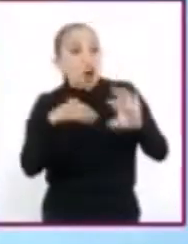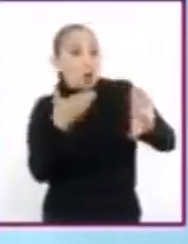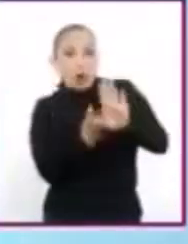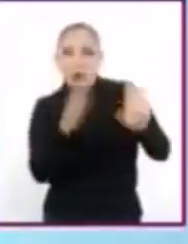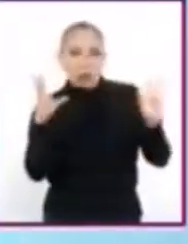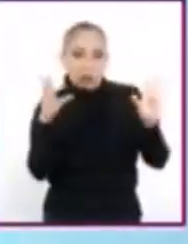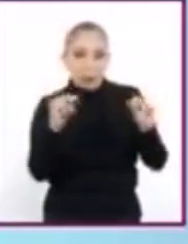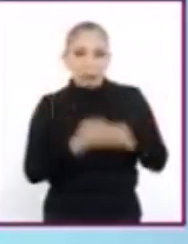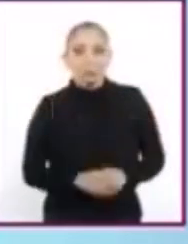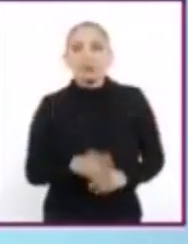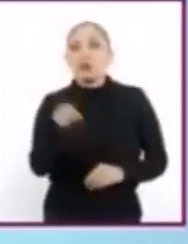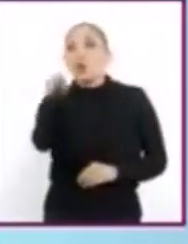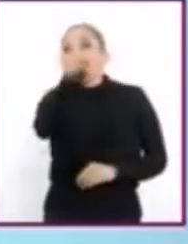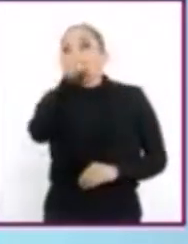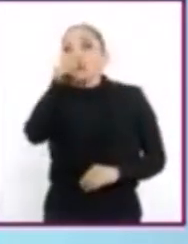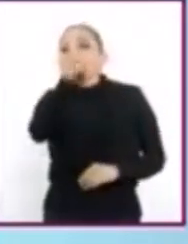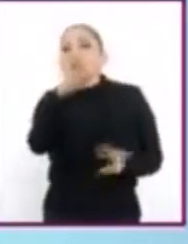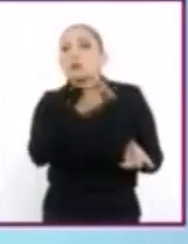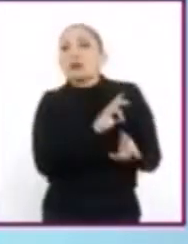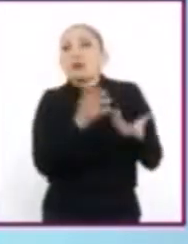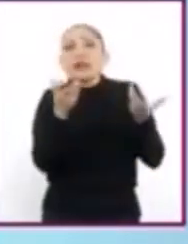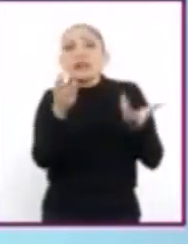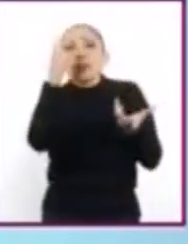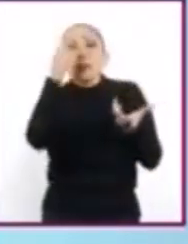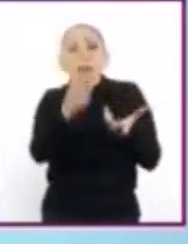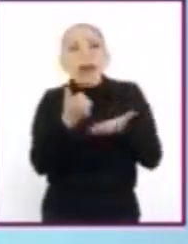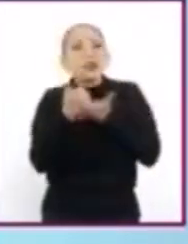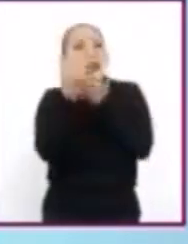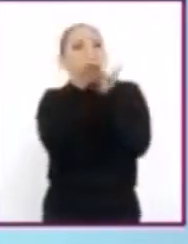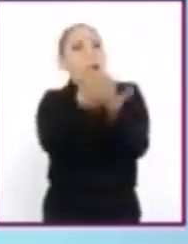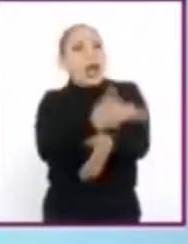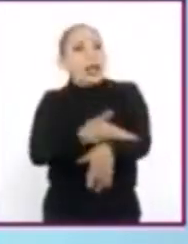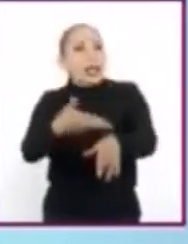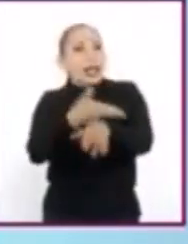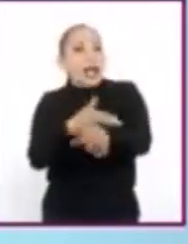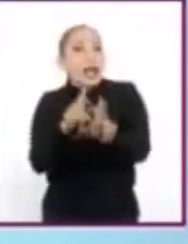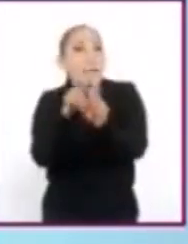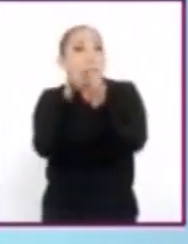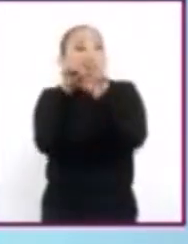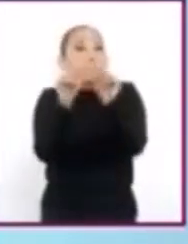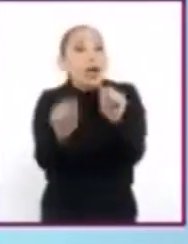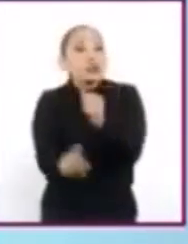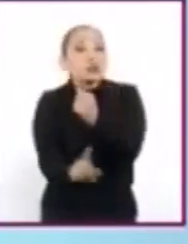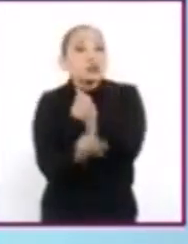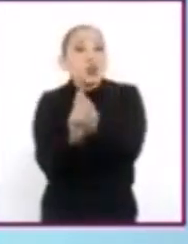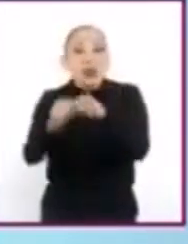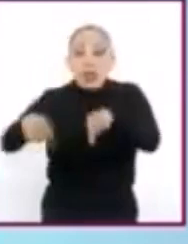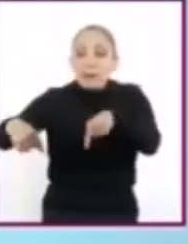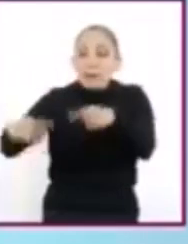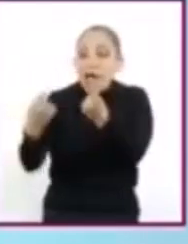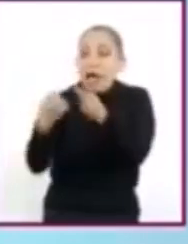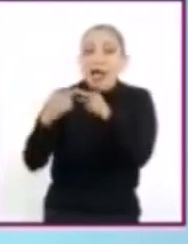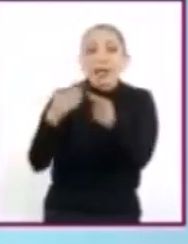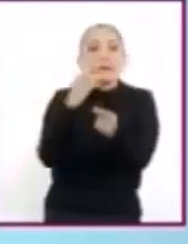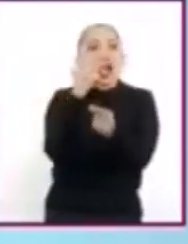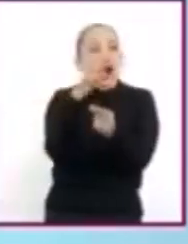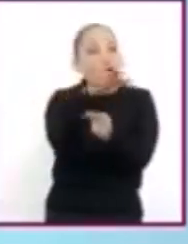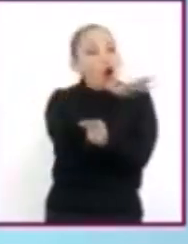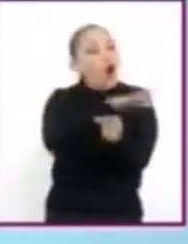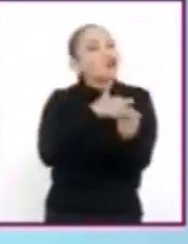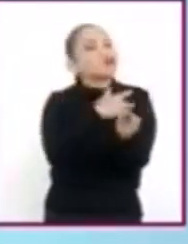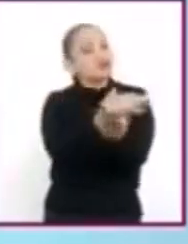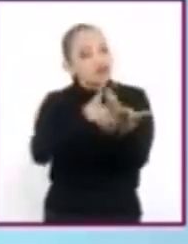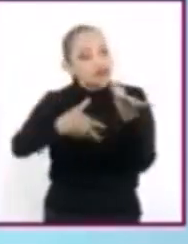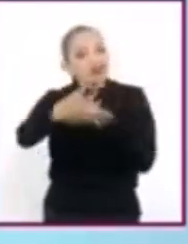él. Y ustedes, ¿qué podrían hacer para contribuir a solucionar pacíficamente los conflictos y mejorar la convivencia con su familia,